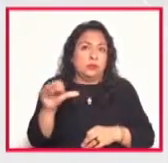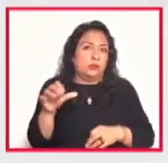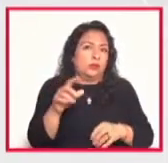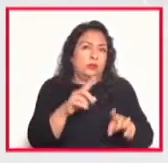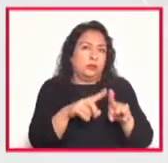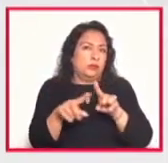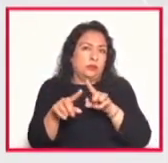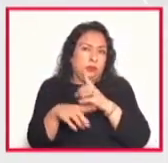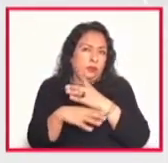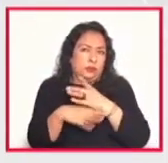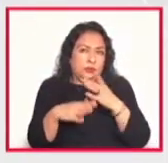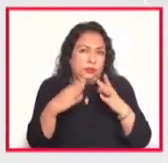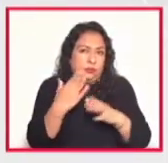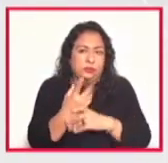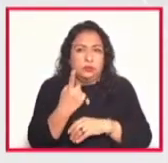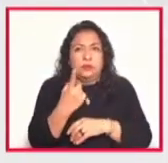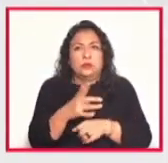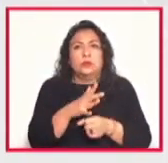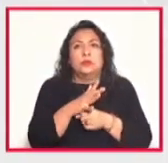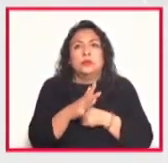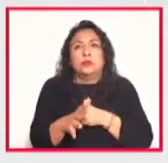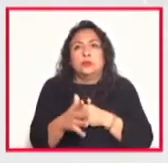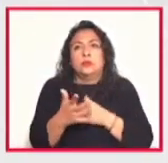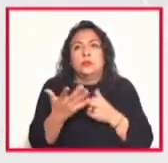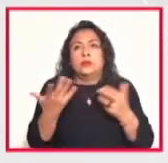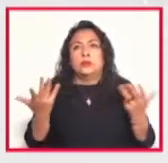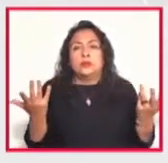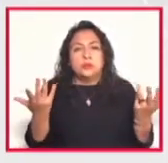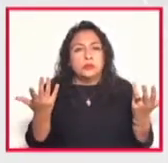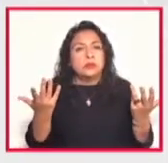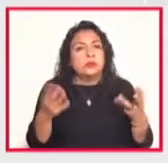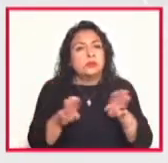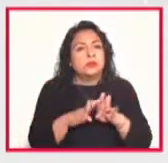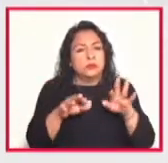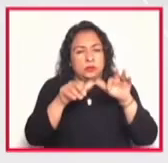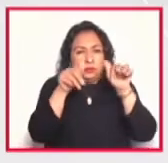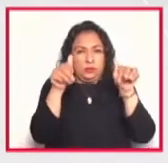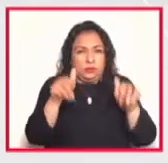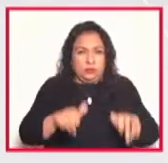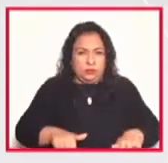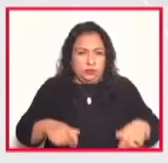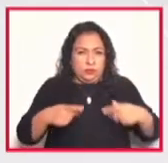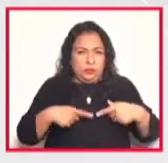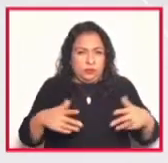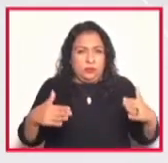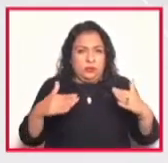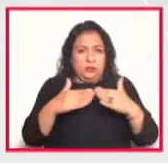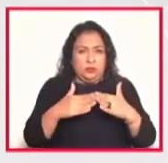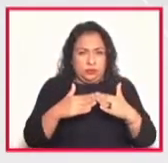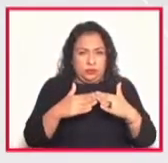y entre ellas también las residencias artísticas esto es Casa Guavi